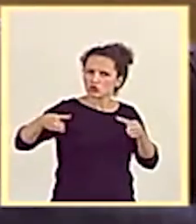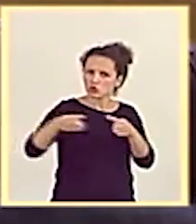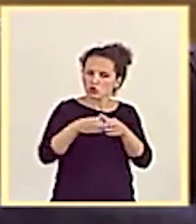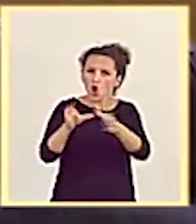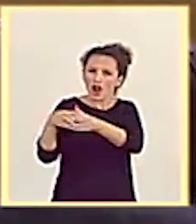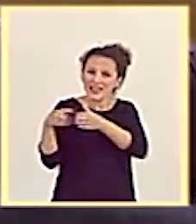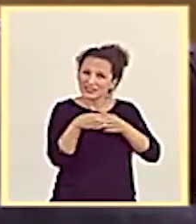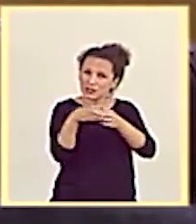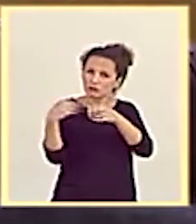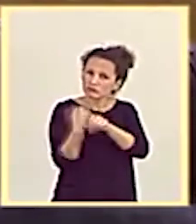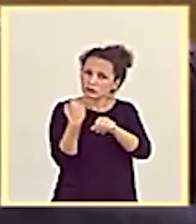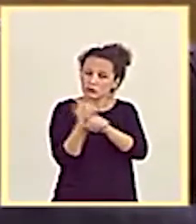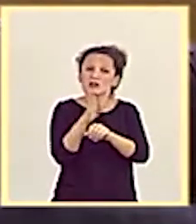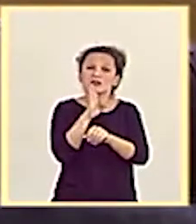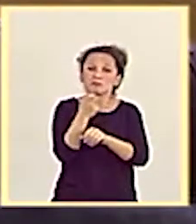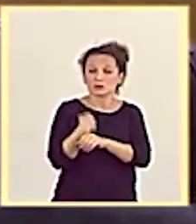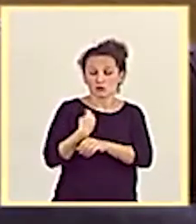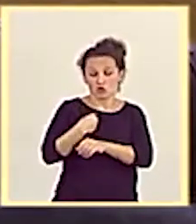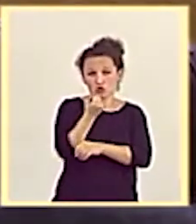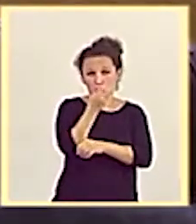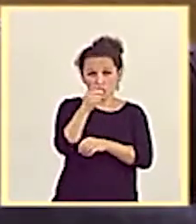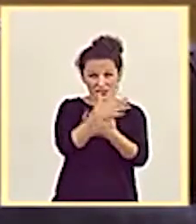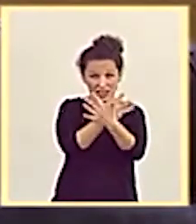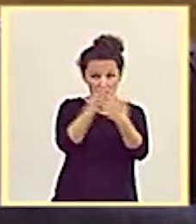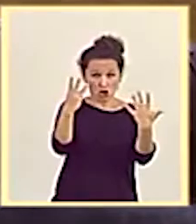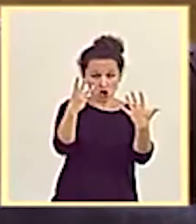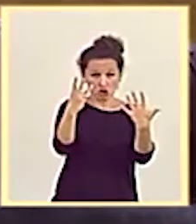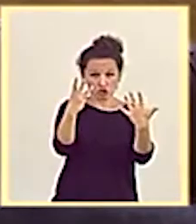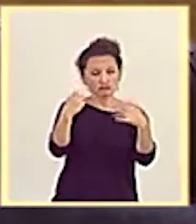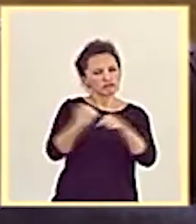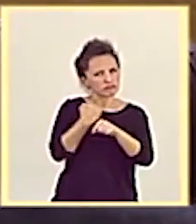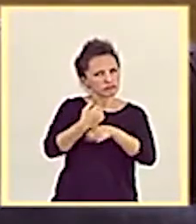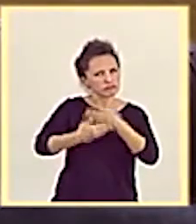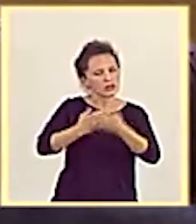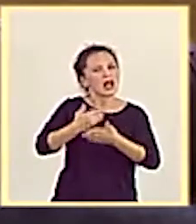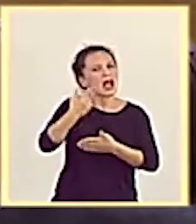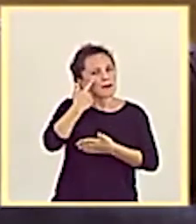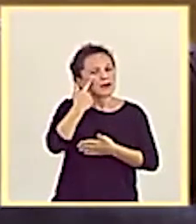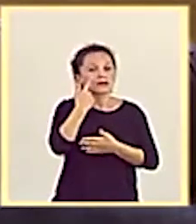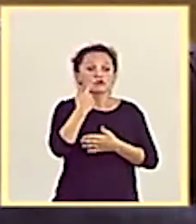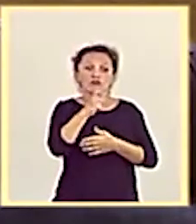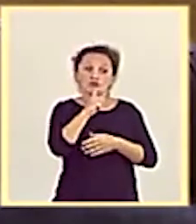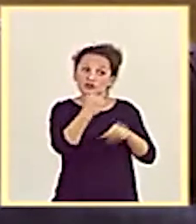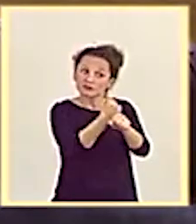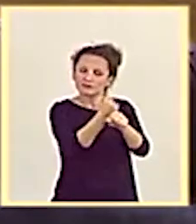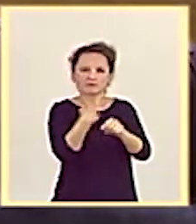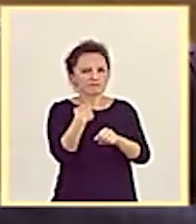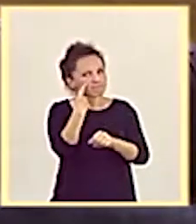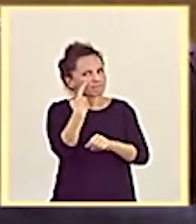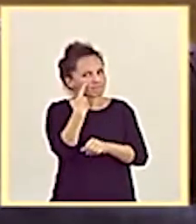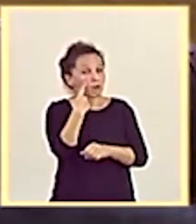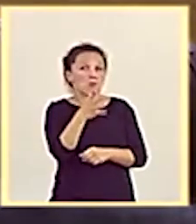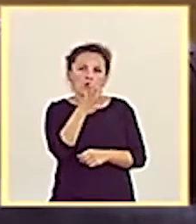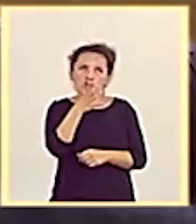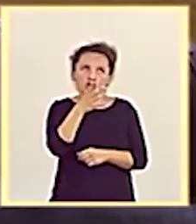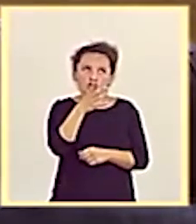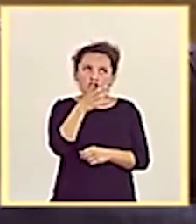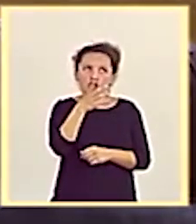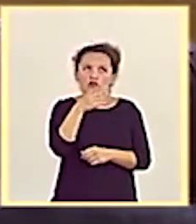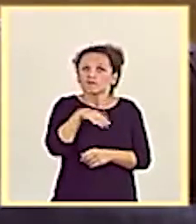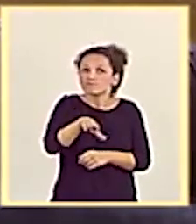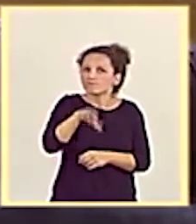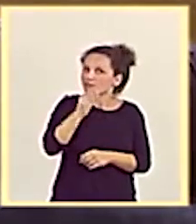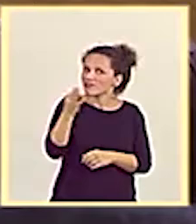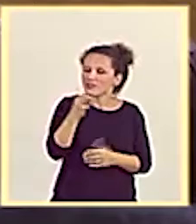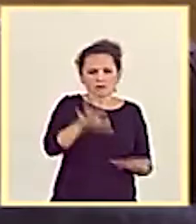esta recomendación número 18 y veremos los pasos que se vayan dando porque entendemos y creo que coincidimos que urge